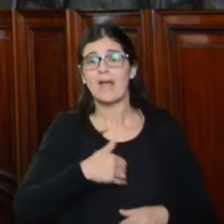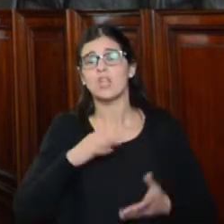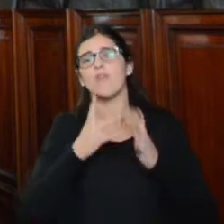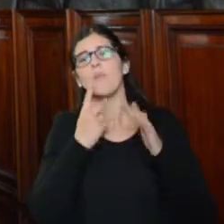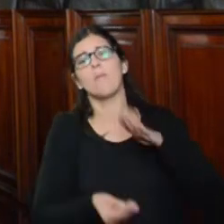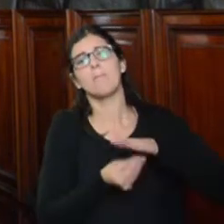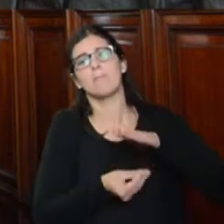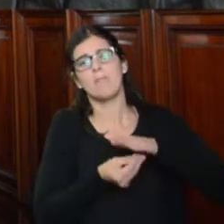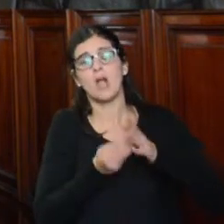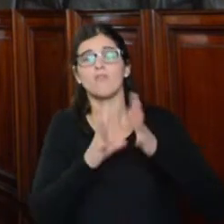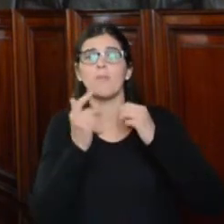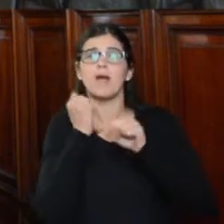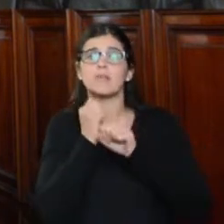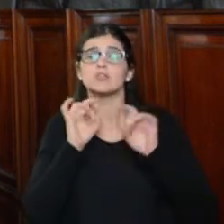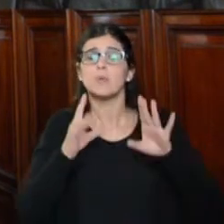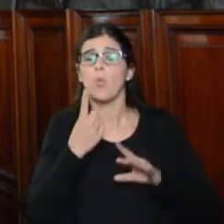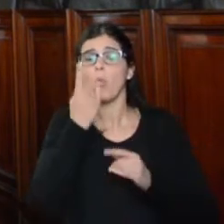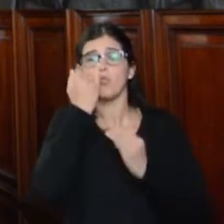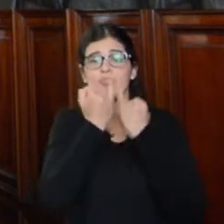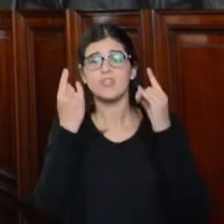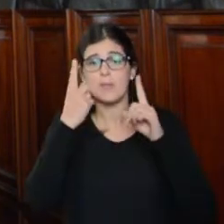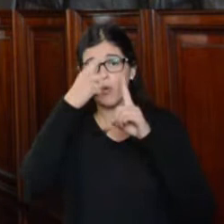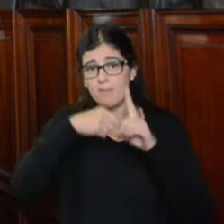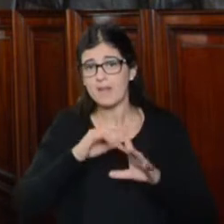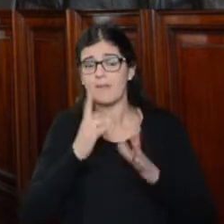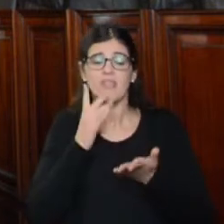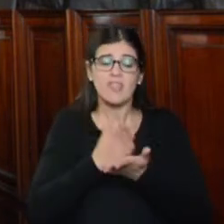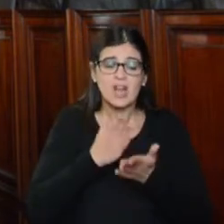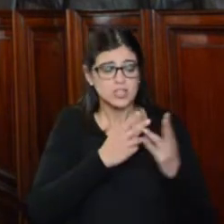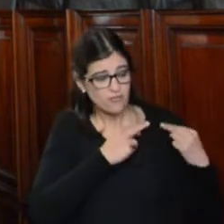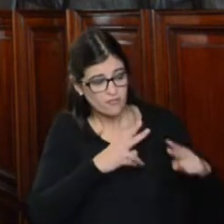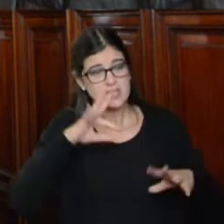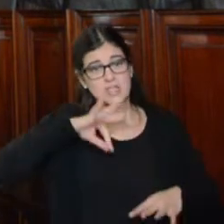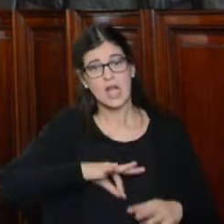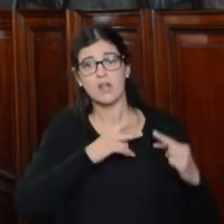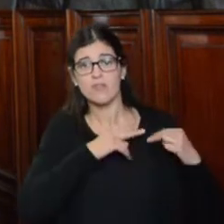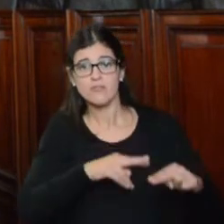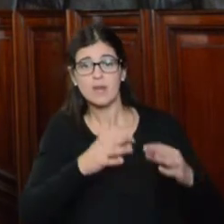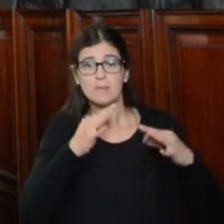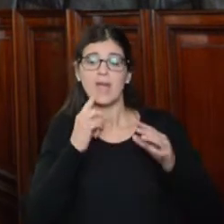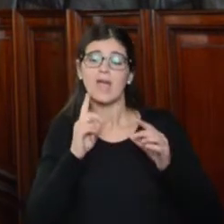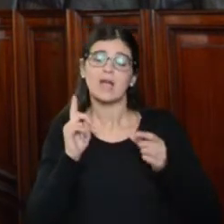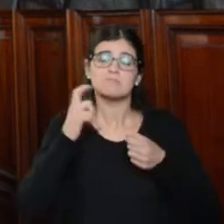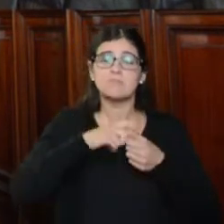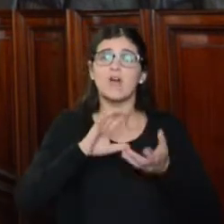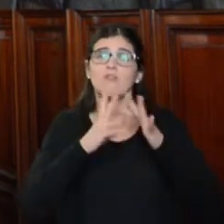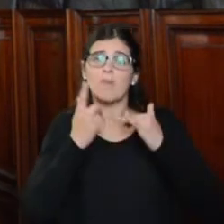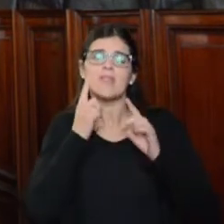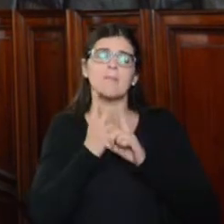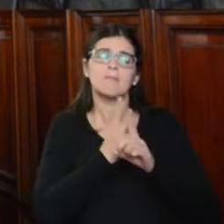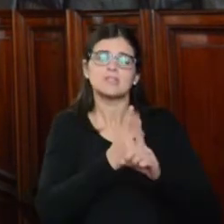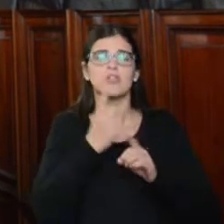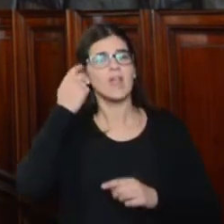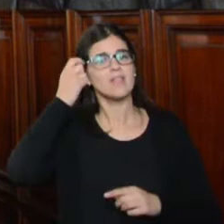vagos, que trabajan un solo día al mes, violando el derecho a la estabilidad, un salario digno a la libre agremiación y con una clara impronta de persecución